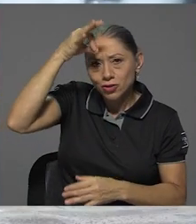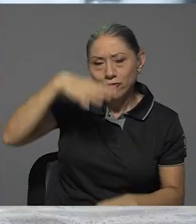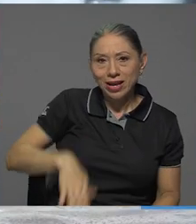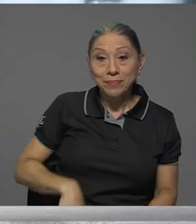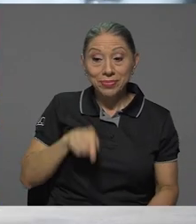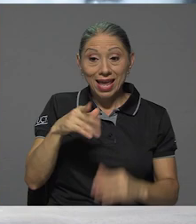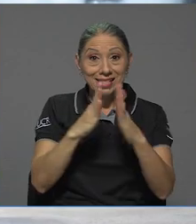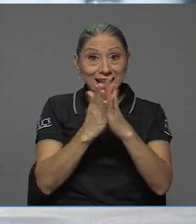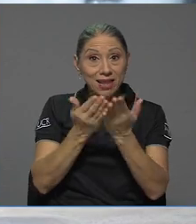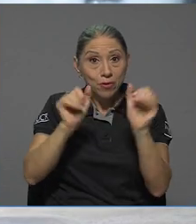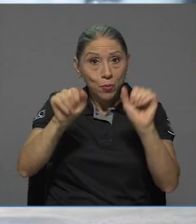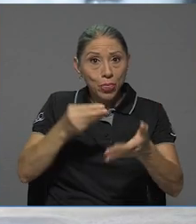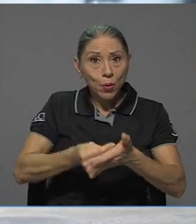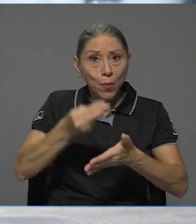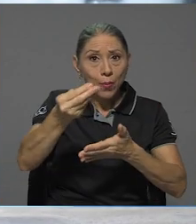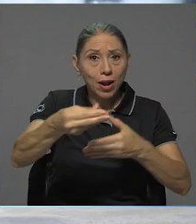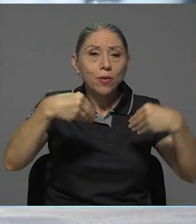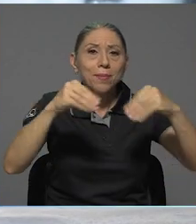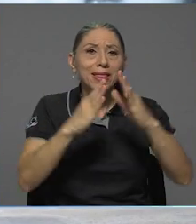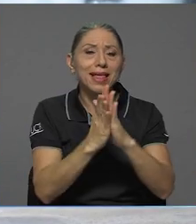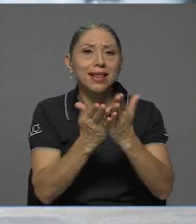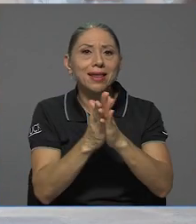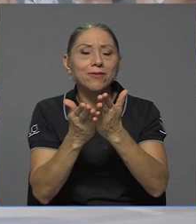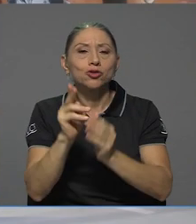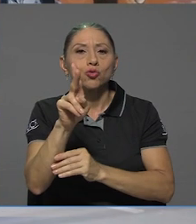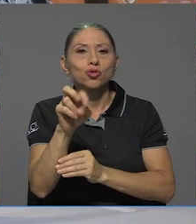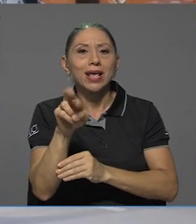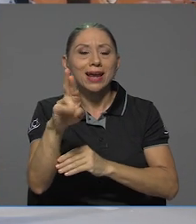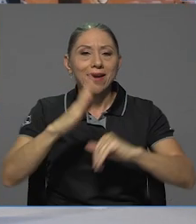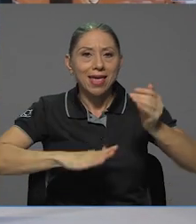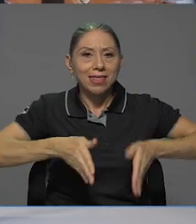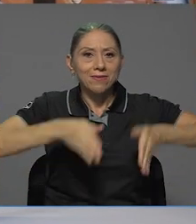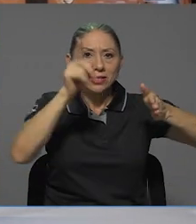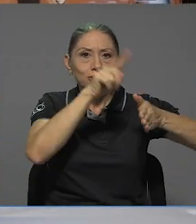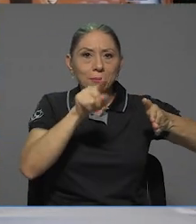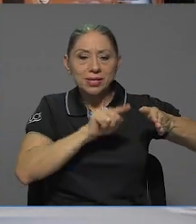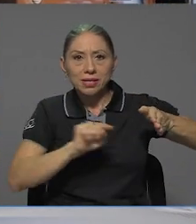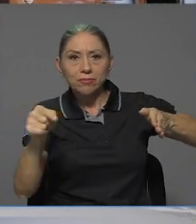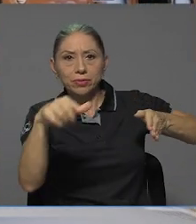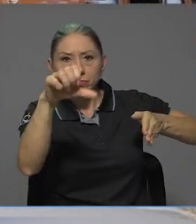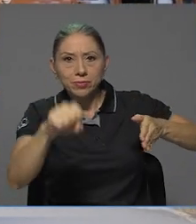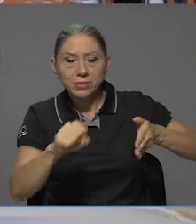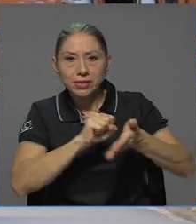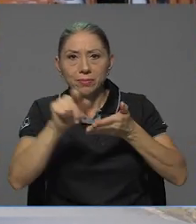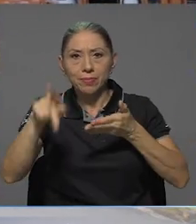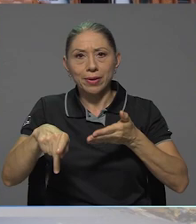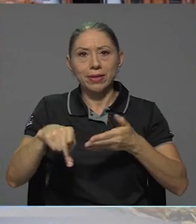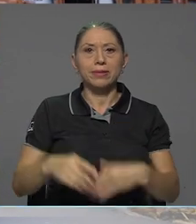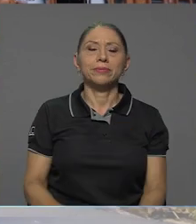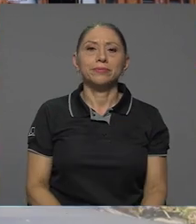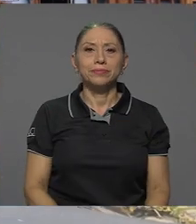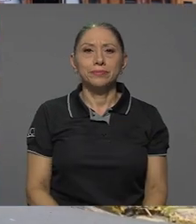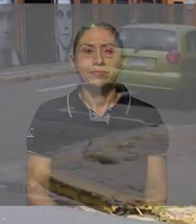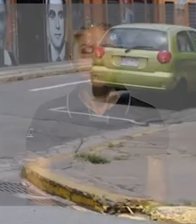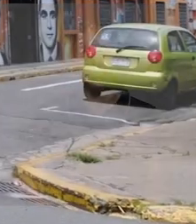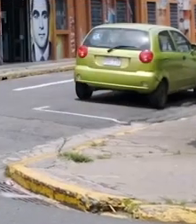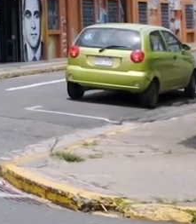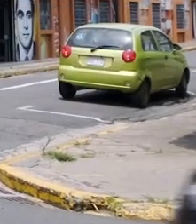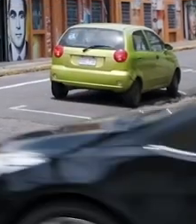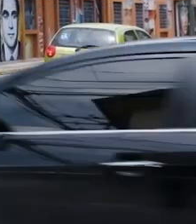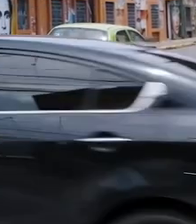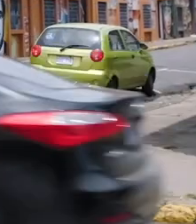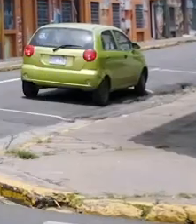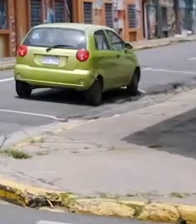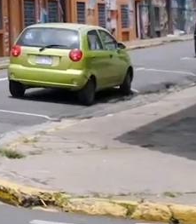Este libro está disponible en la librería UCR, ubicada al costado sur del edificio Zaprisa, en San Pedro de Montes de Oca.